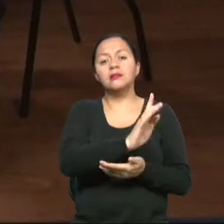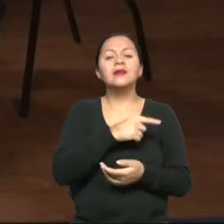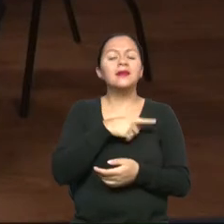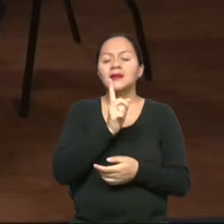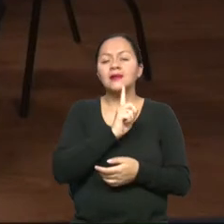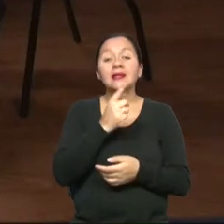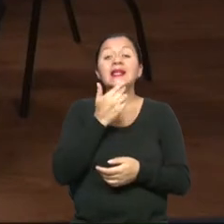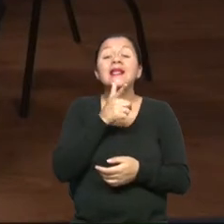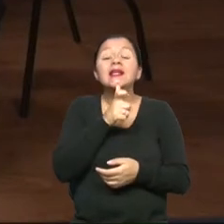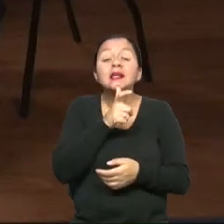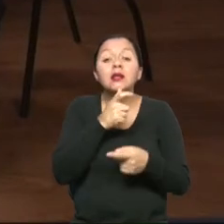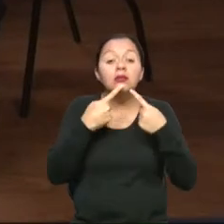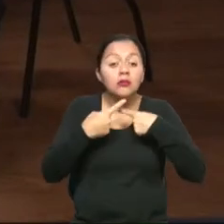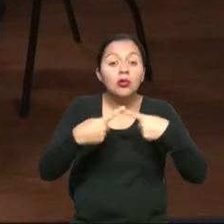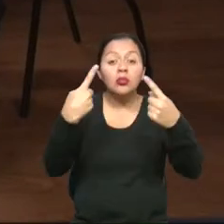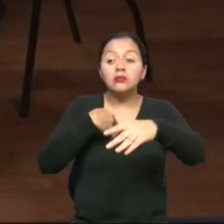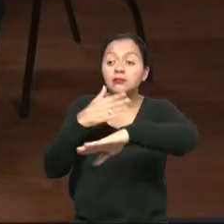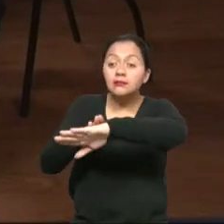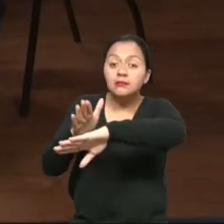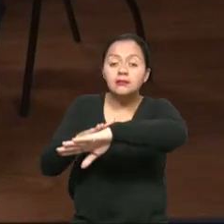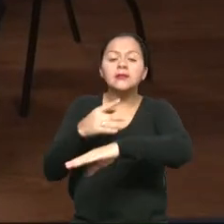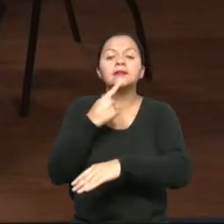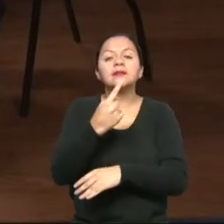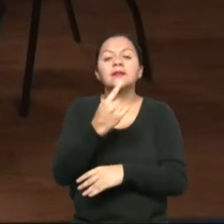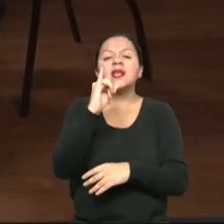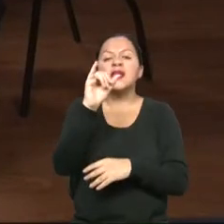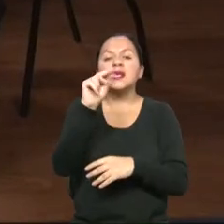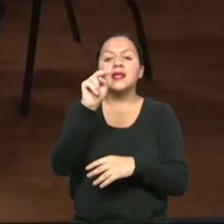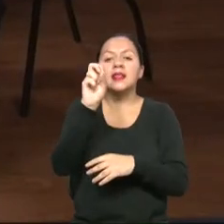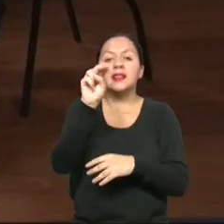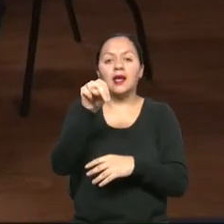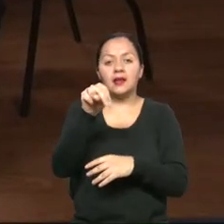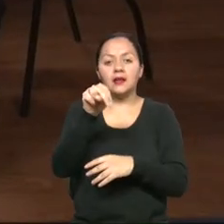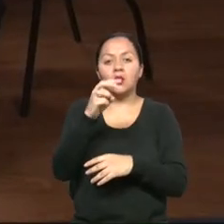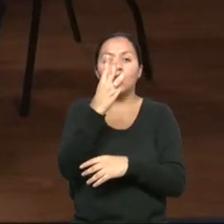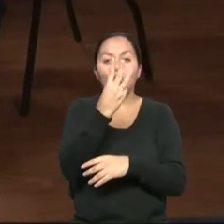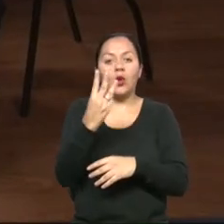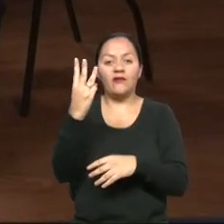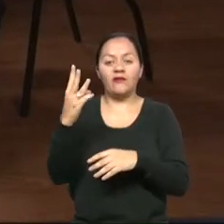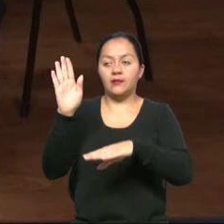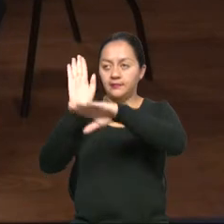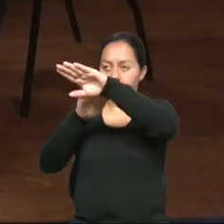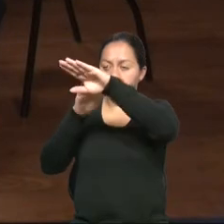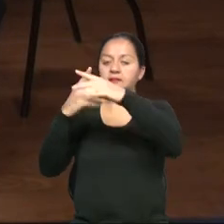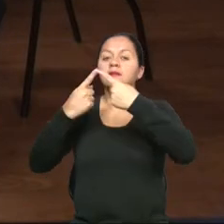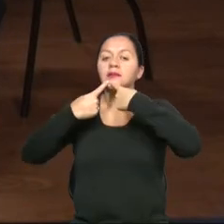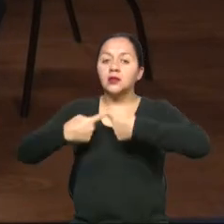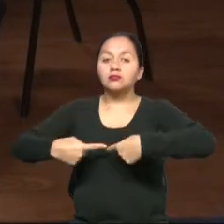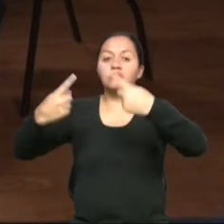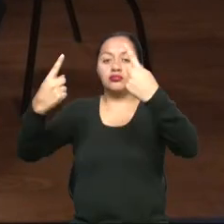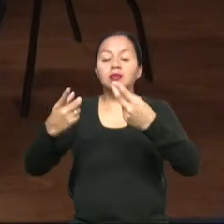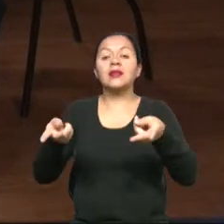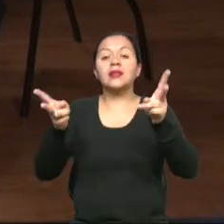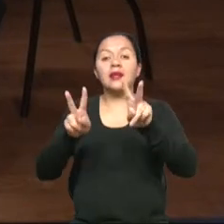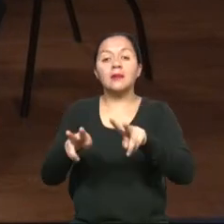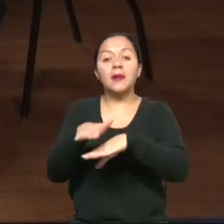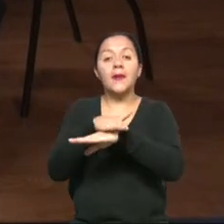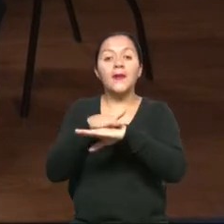técnico? El INE. Siempre convoca el comité técnico. La convocatoria se hace a través justamente de nuestro sitio web. Nosotros hacemos también una base de datos de